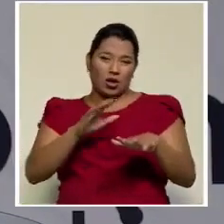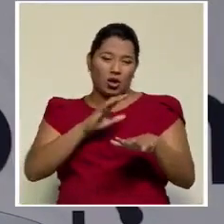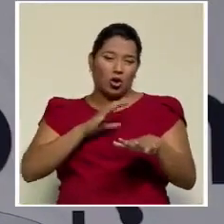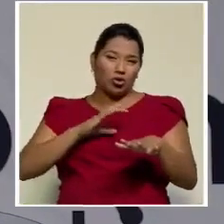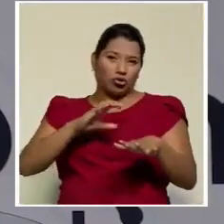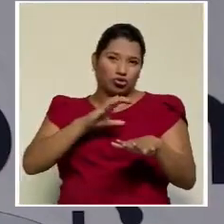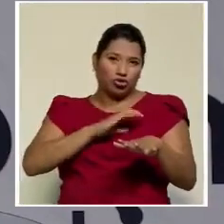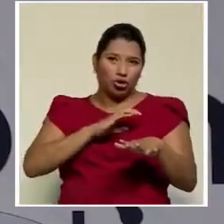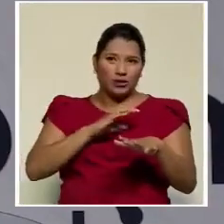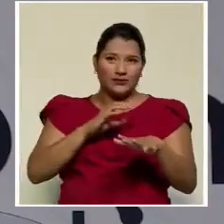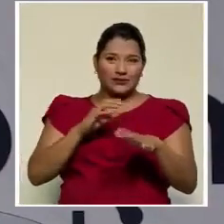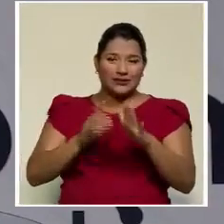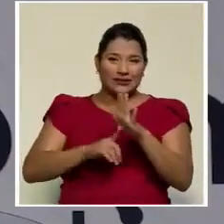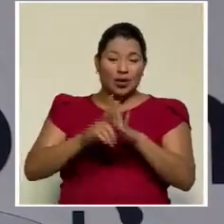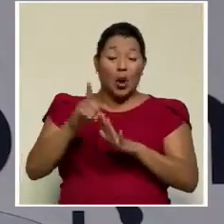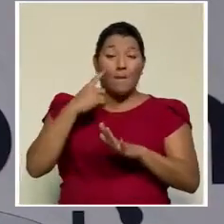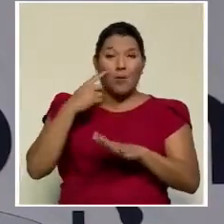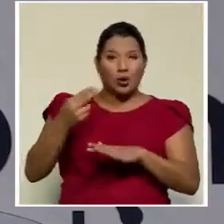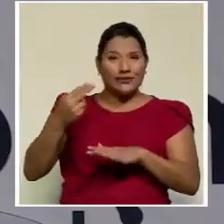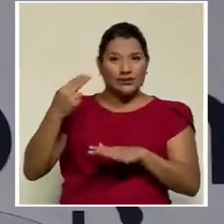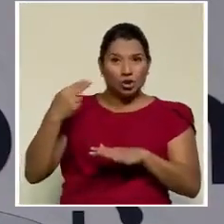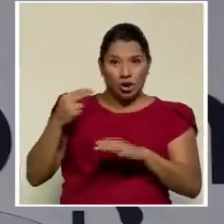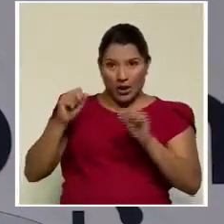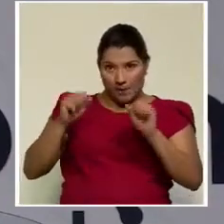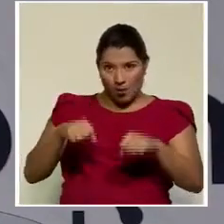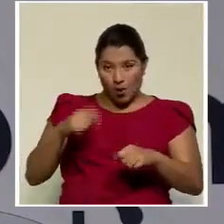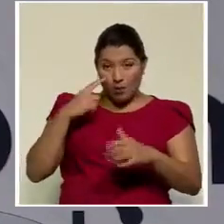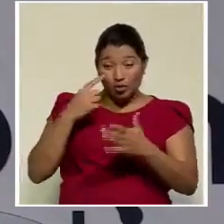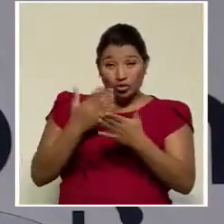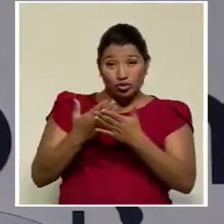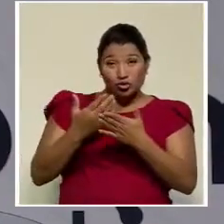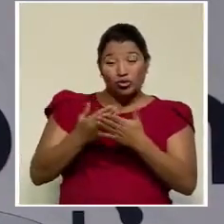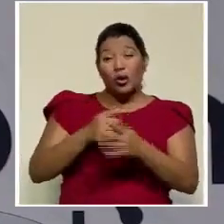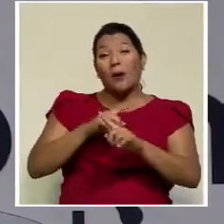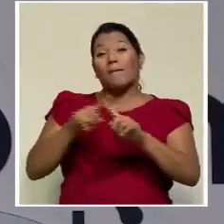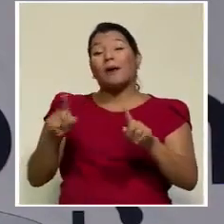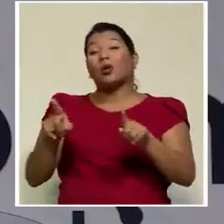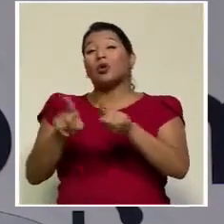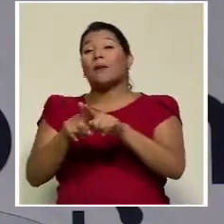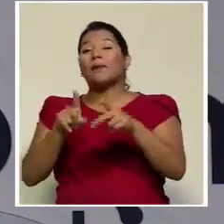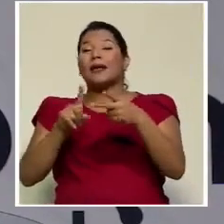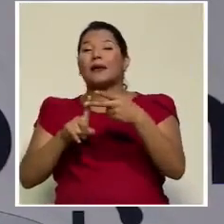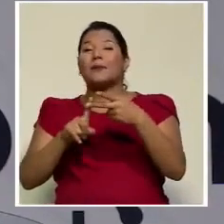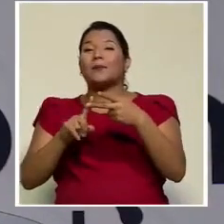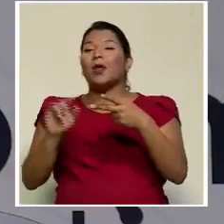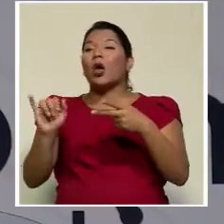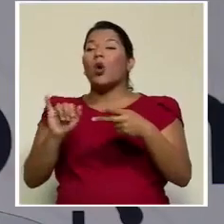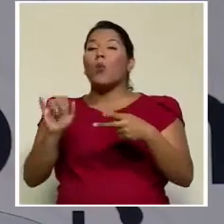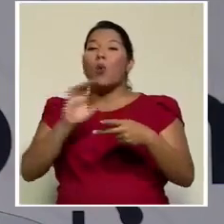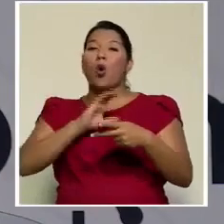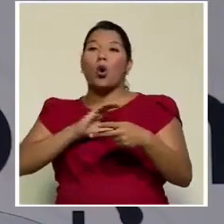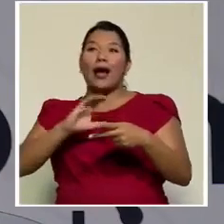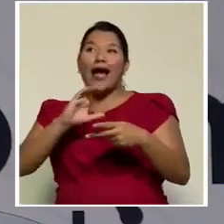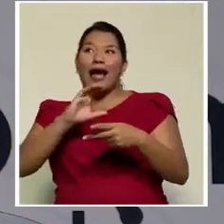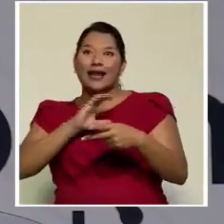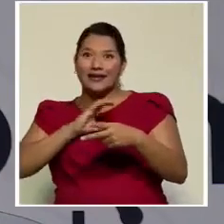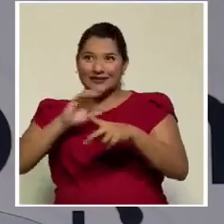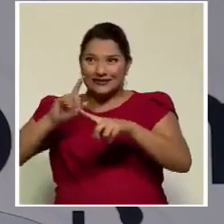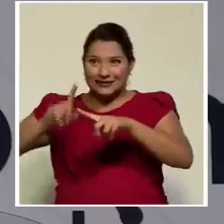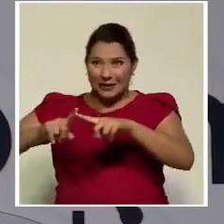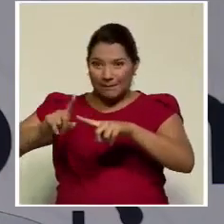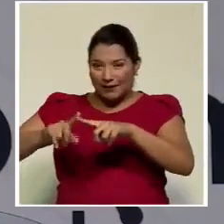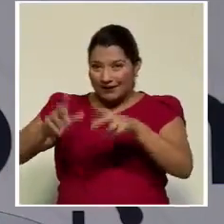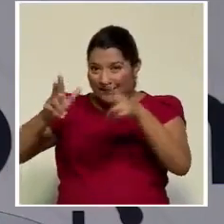plausibles, que se pueden corroborar, sino todo lo que son los elementos de carácter, se le conoce como los carácter subjetivo, digamos, de las